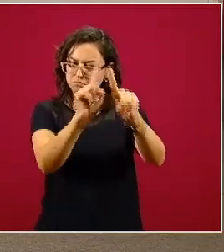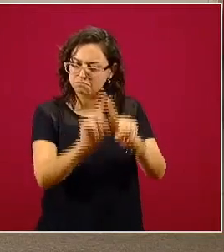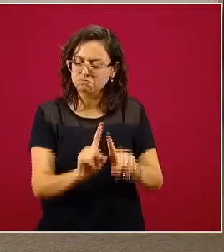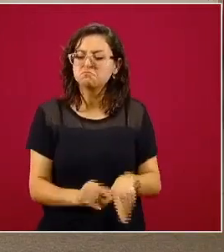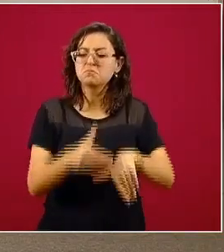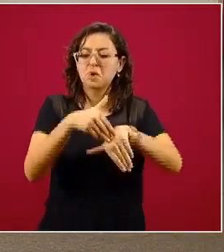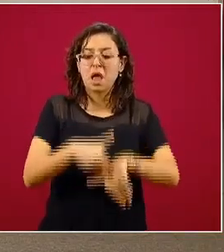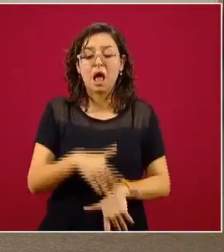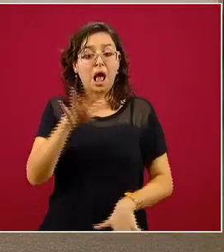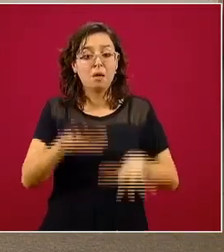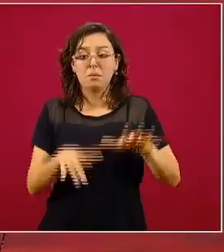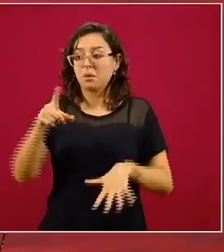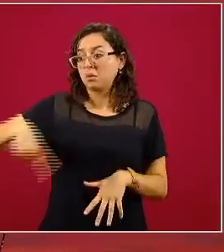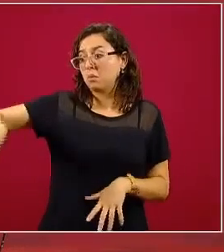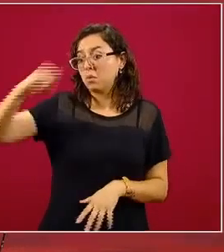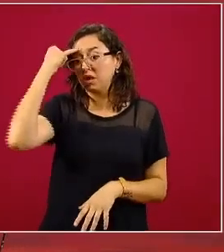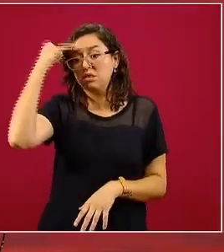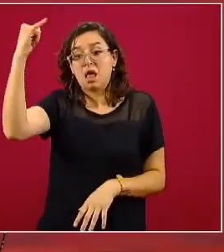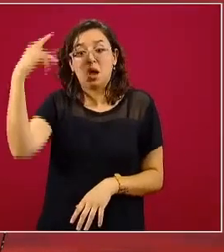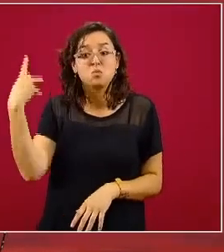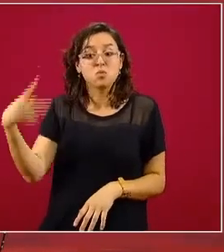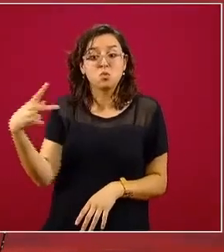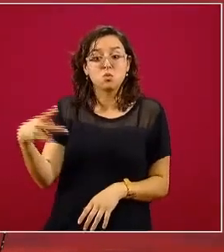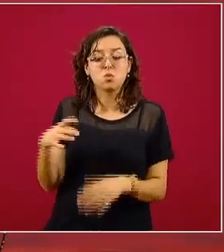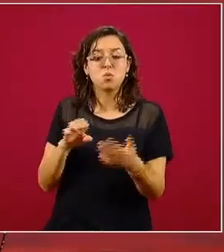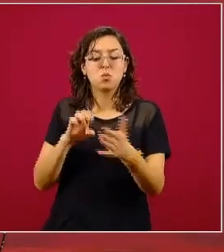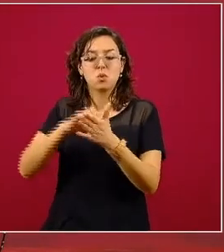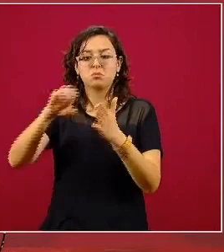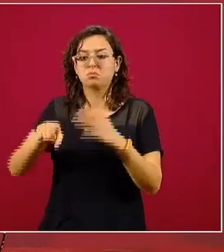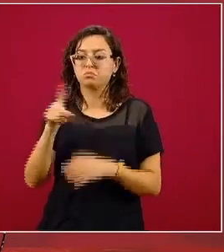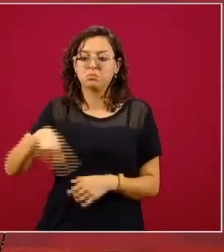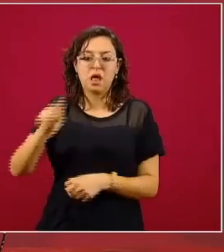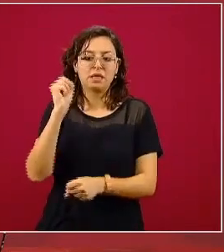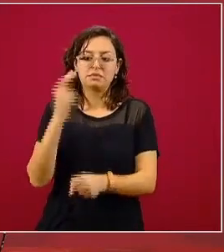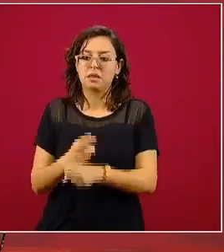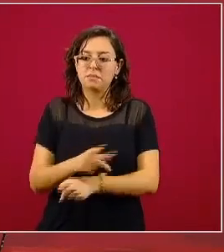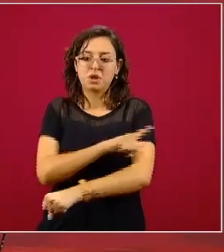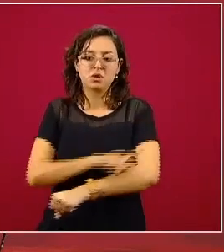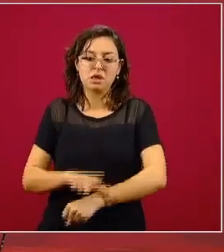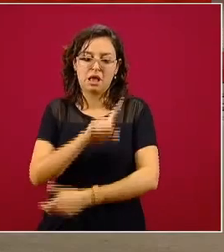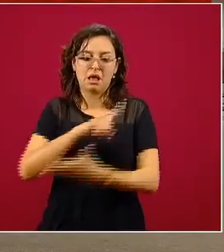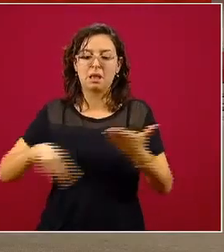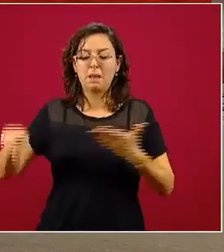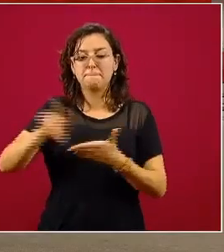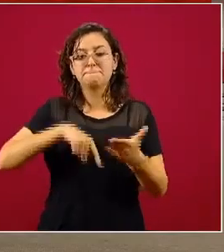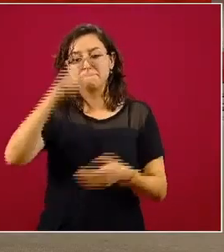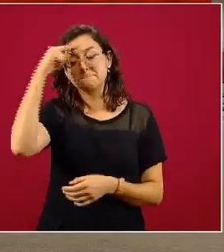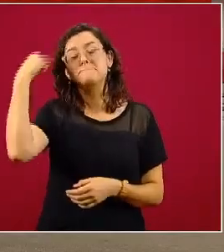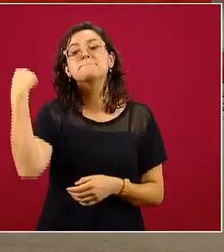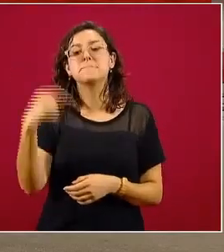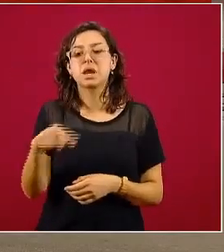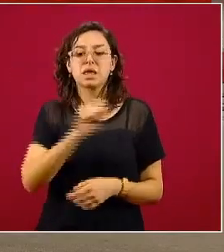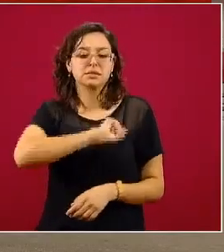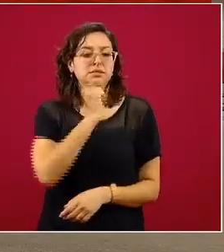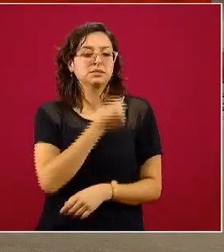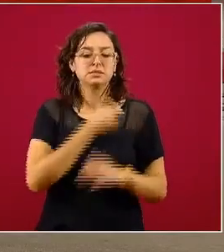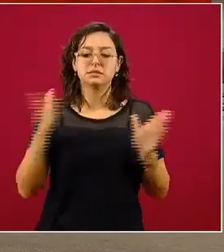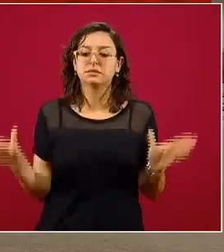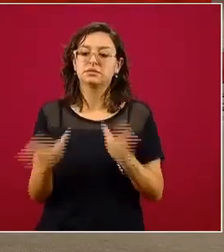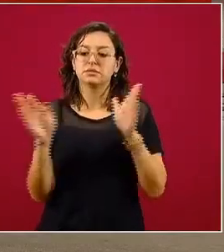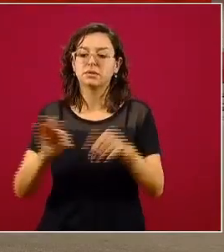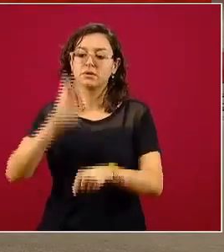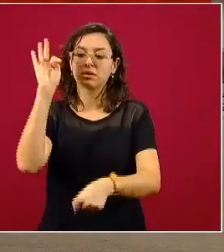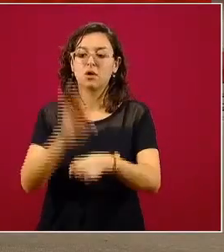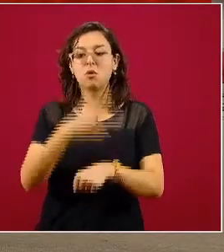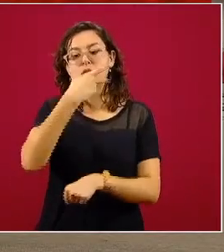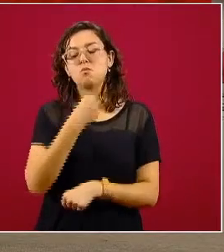tomado iniciativas como en su momento la cancelación anticipada de la Liga para contribuir a la salud de las y los